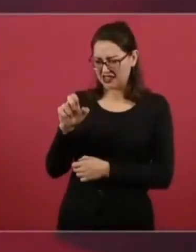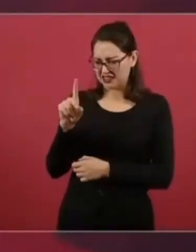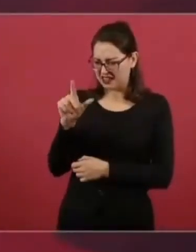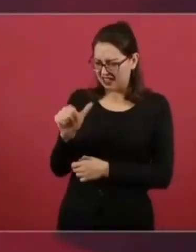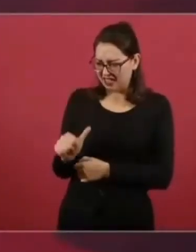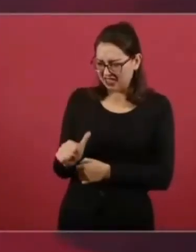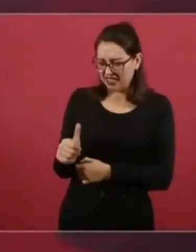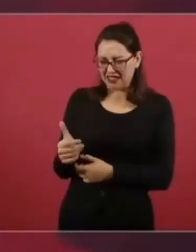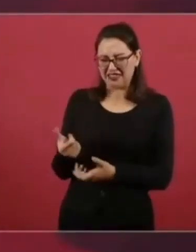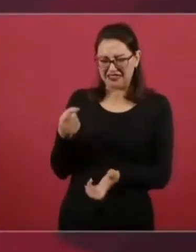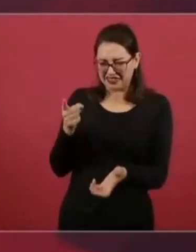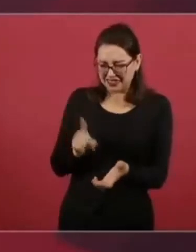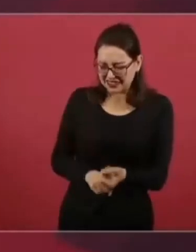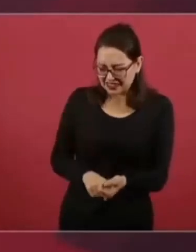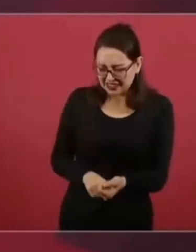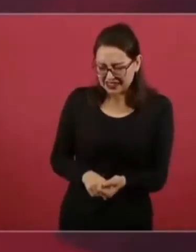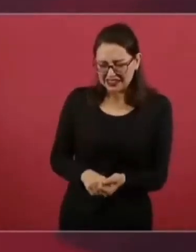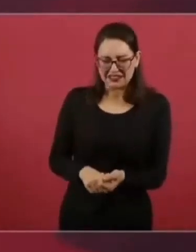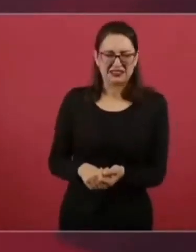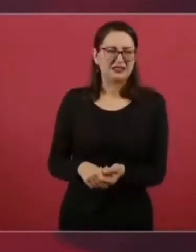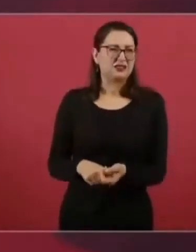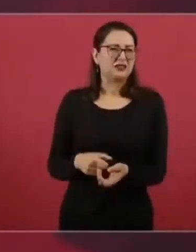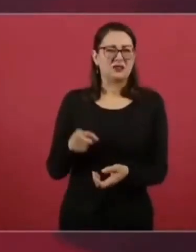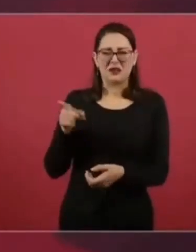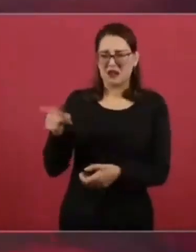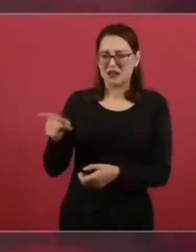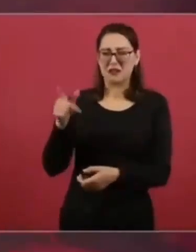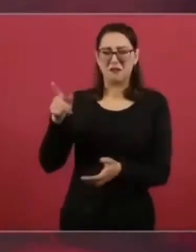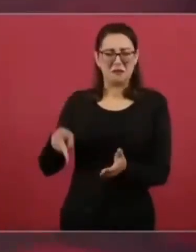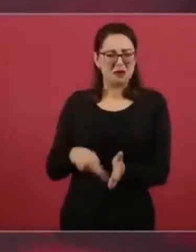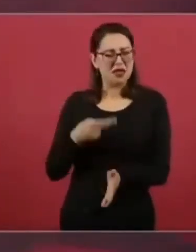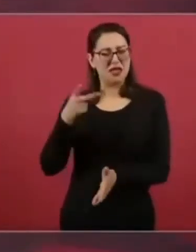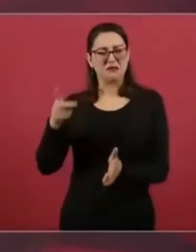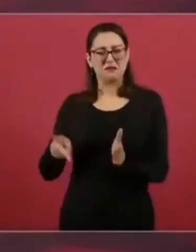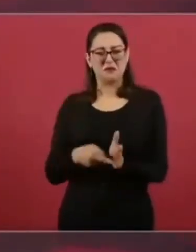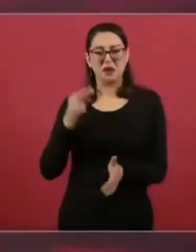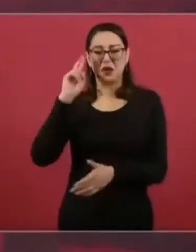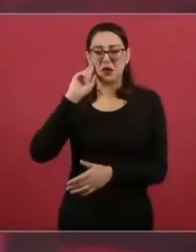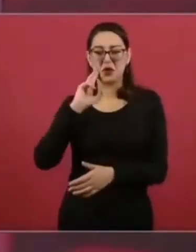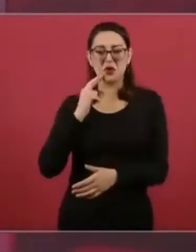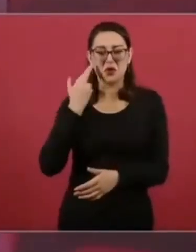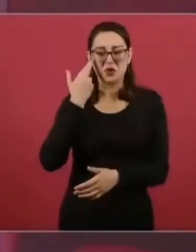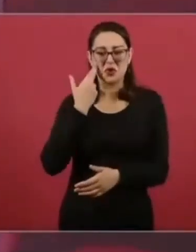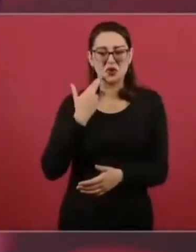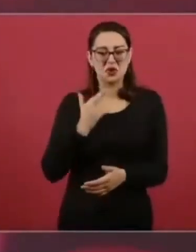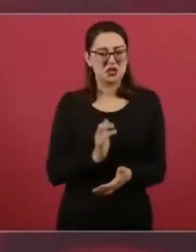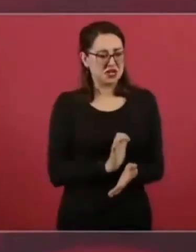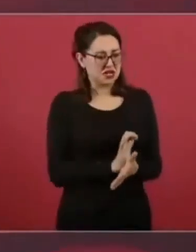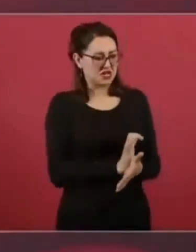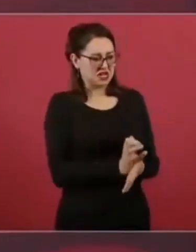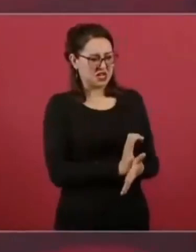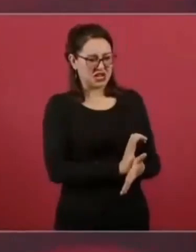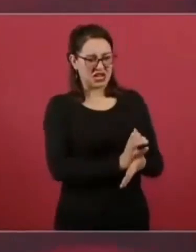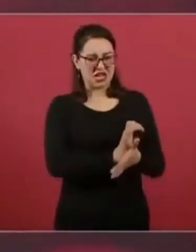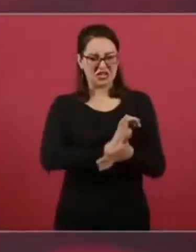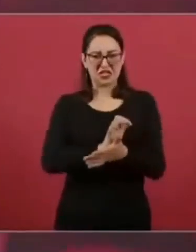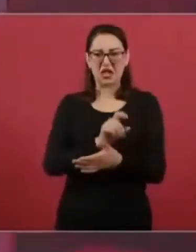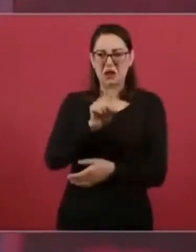de manera racista a los pueblos de Oaxaca?